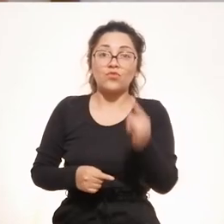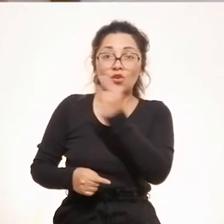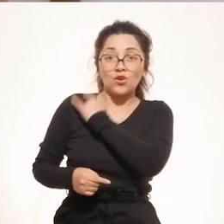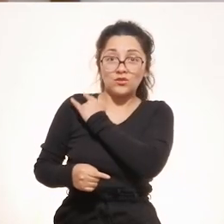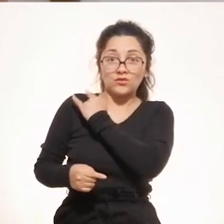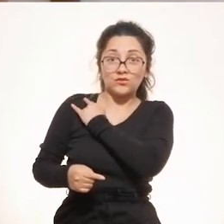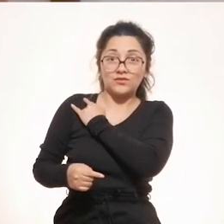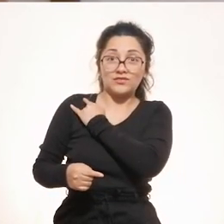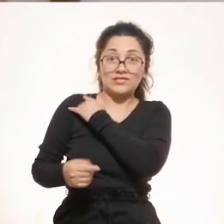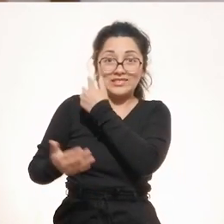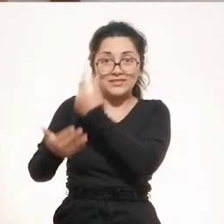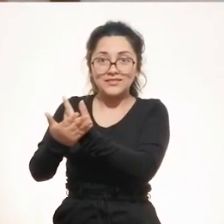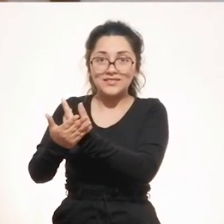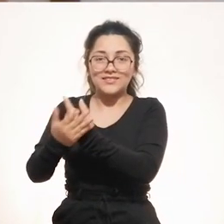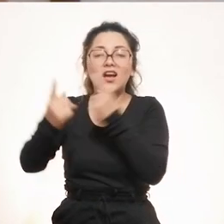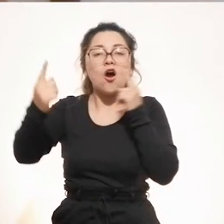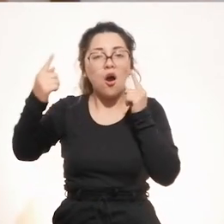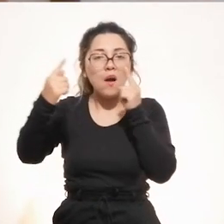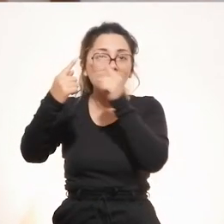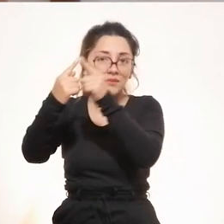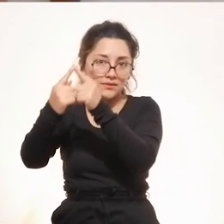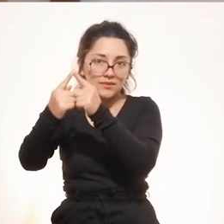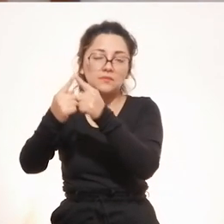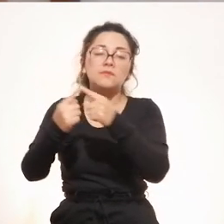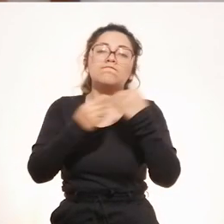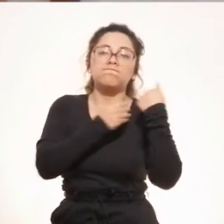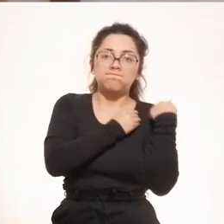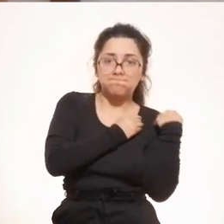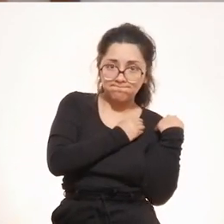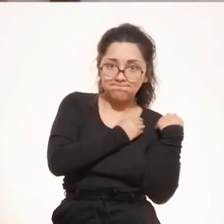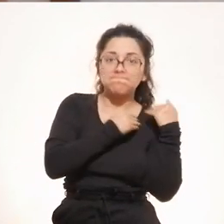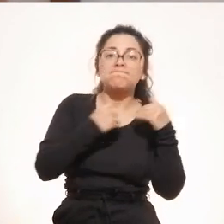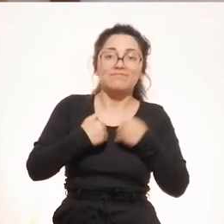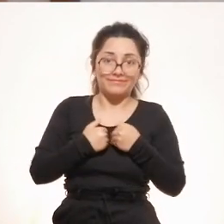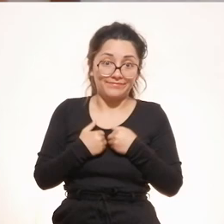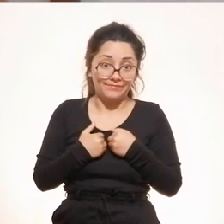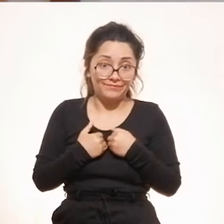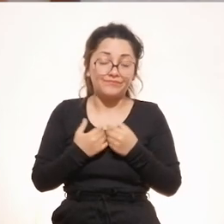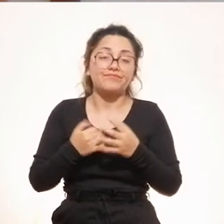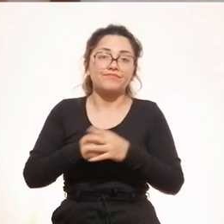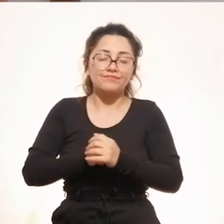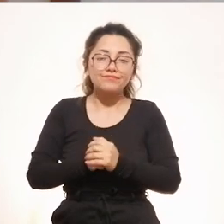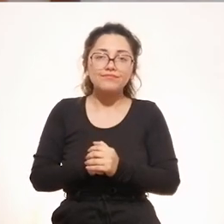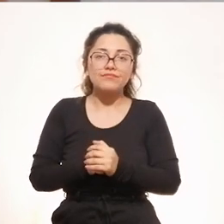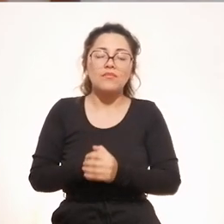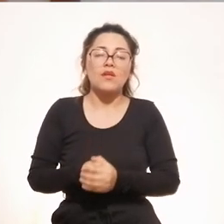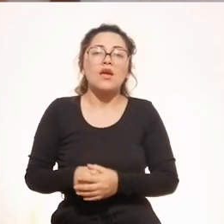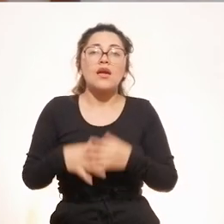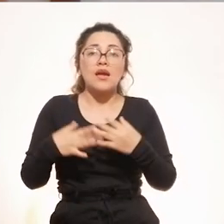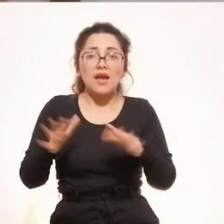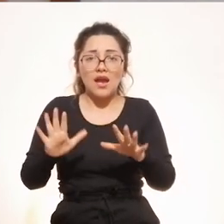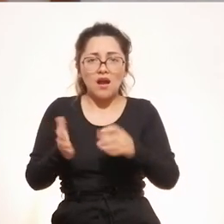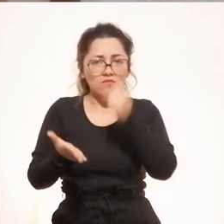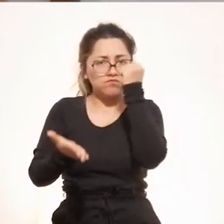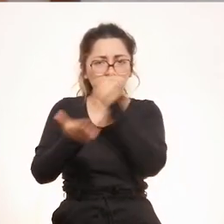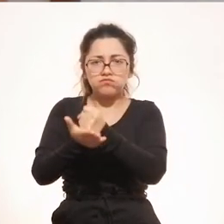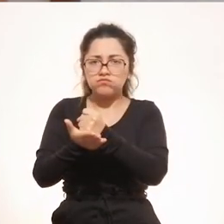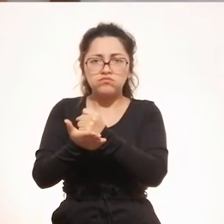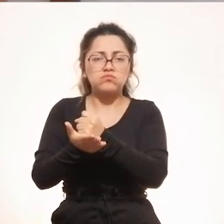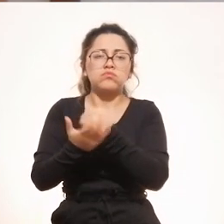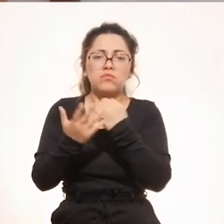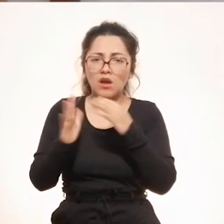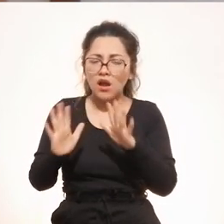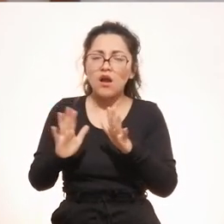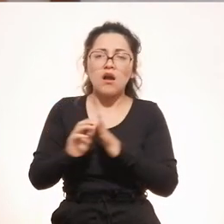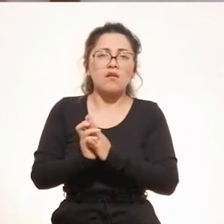En el marco de los fines y las funciones que tiene la Universidad Nacional de San Agustín y como política